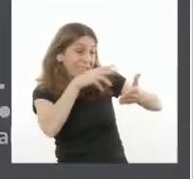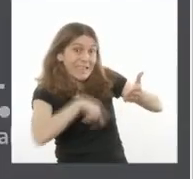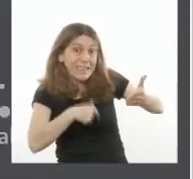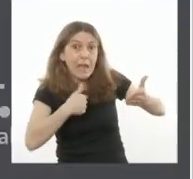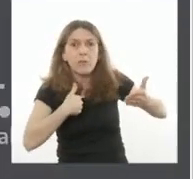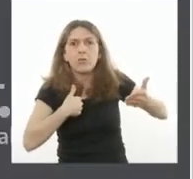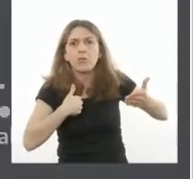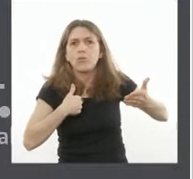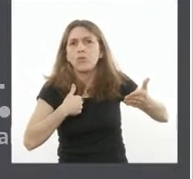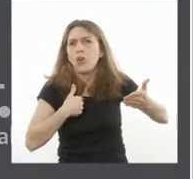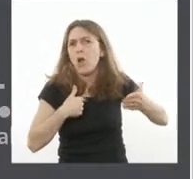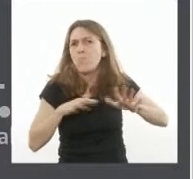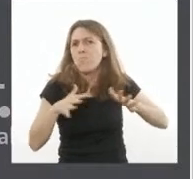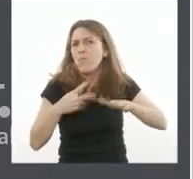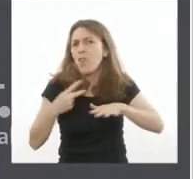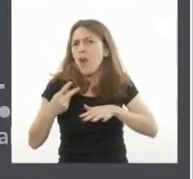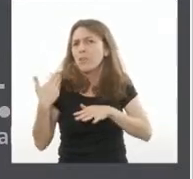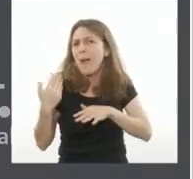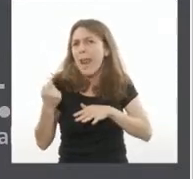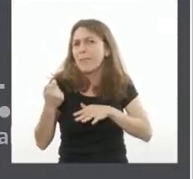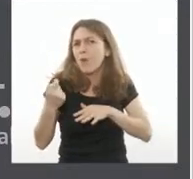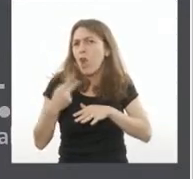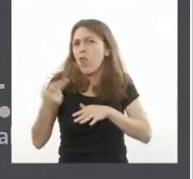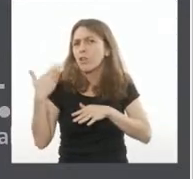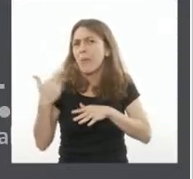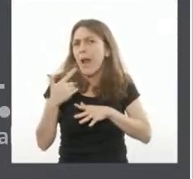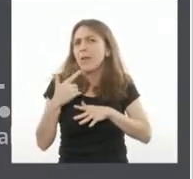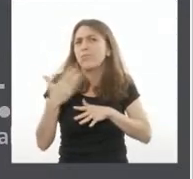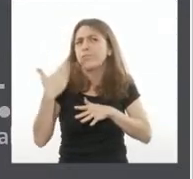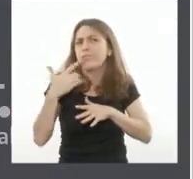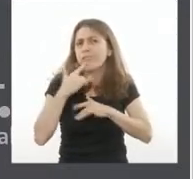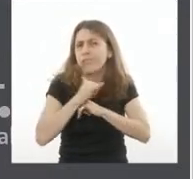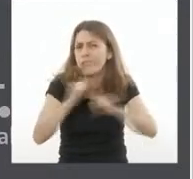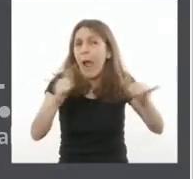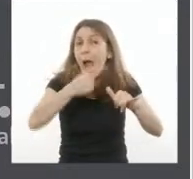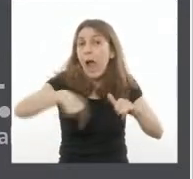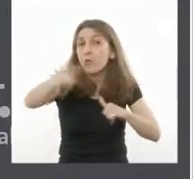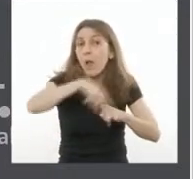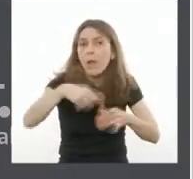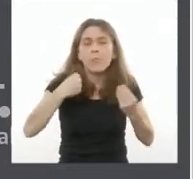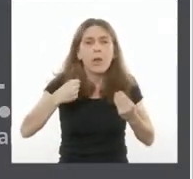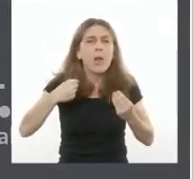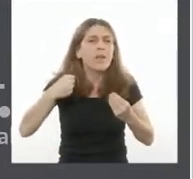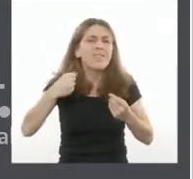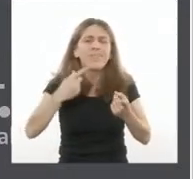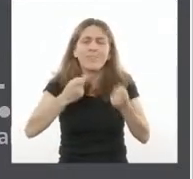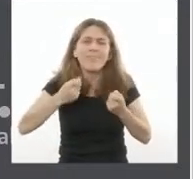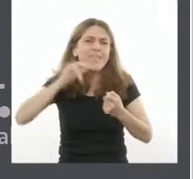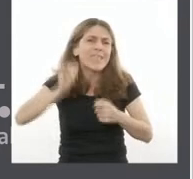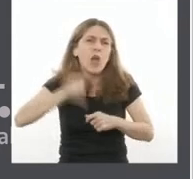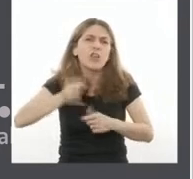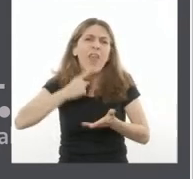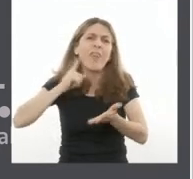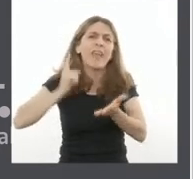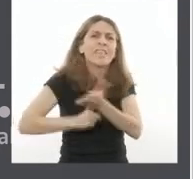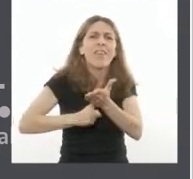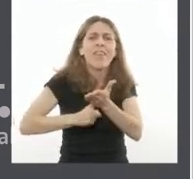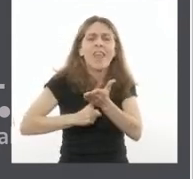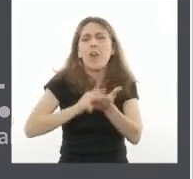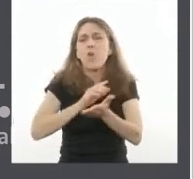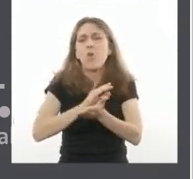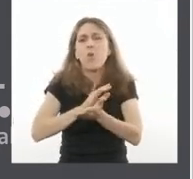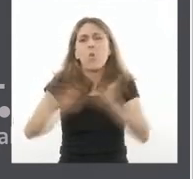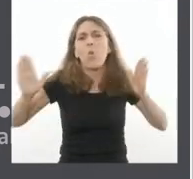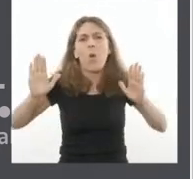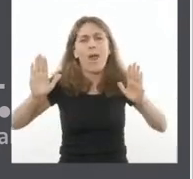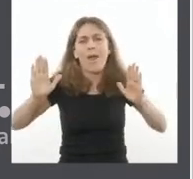ustedes hace apenas dos semanas, porque resultaba imperioso establecer nuevas decisiones y hacer